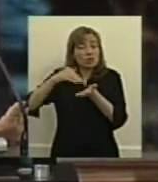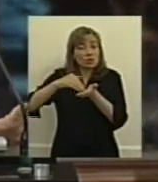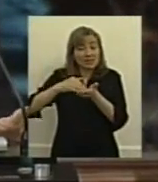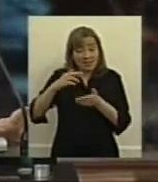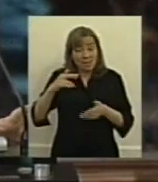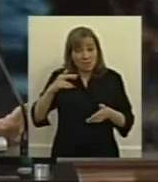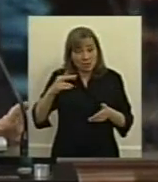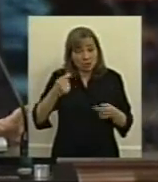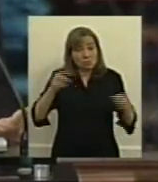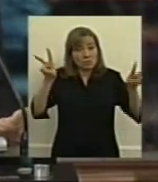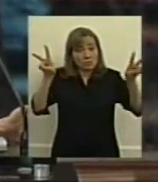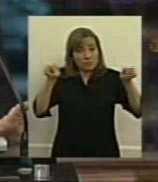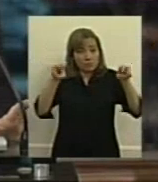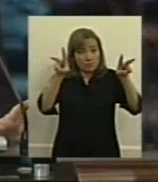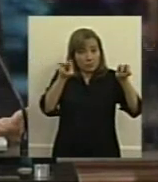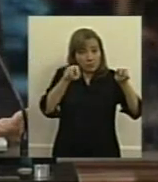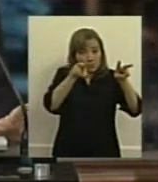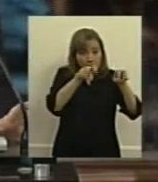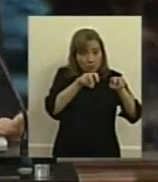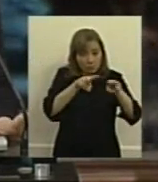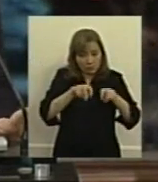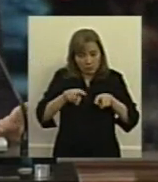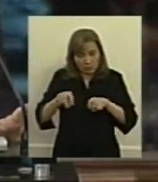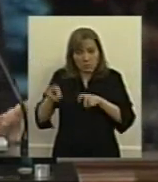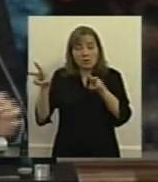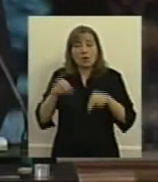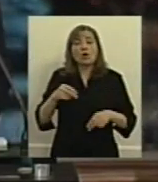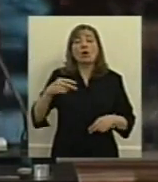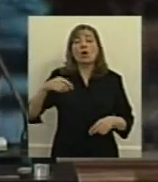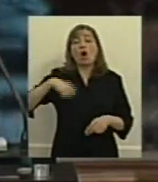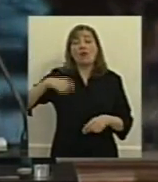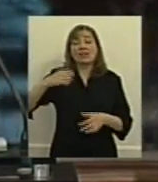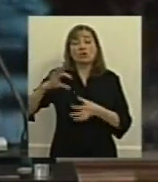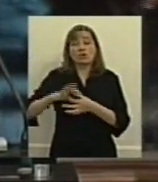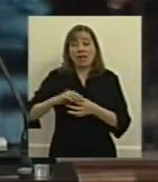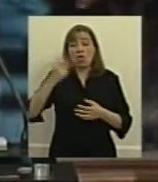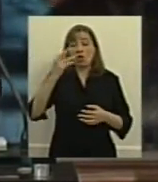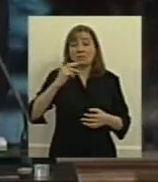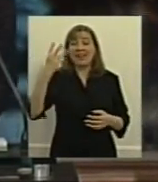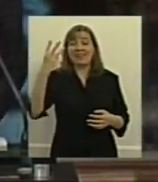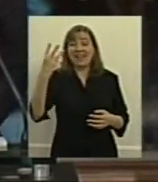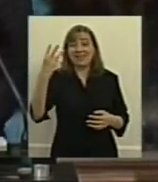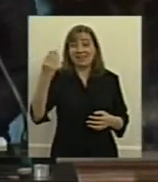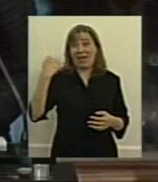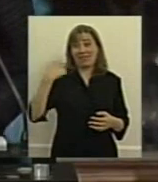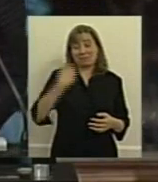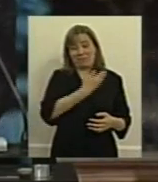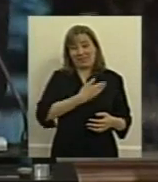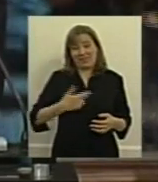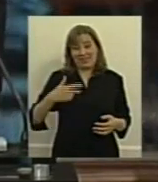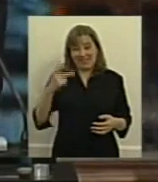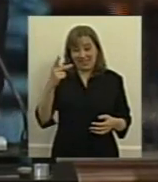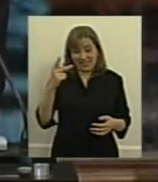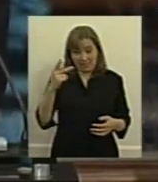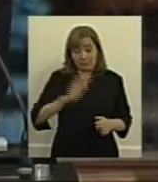recaudaban las obras sociales en el año 2003 cuando asumió el presidente Kirchner en el año